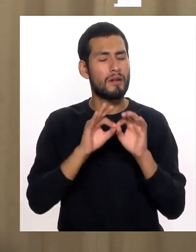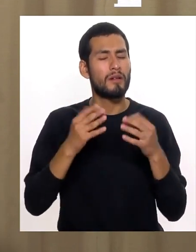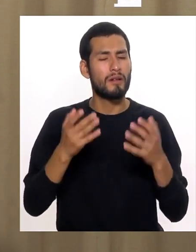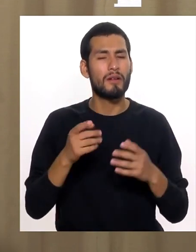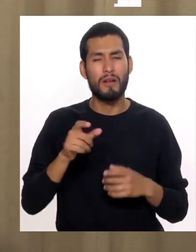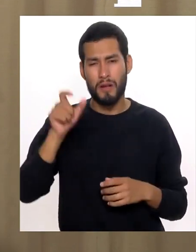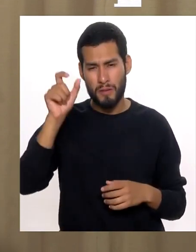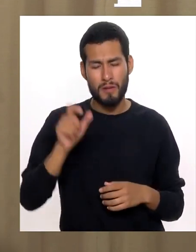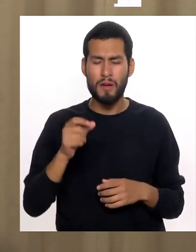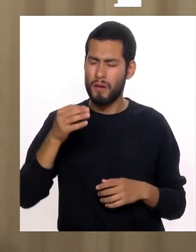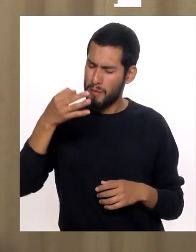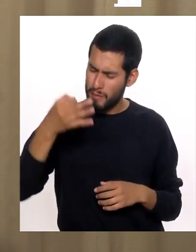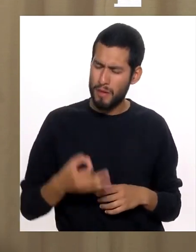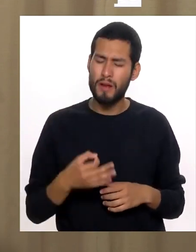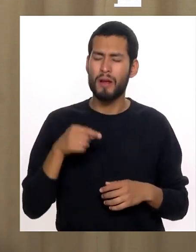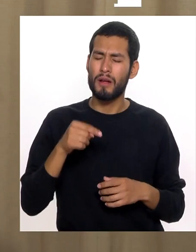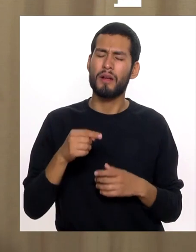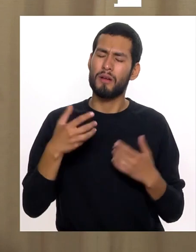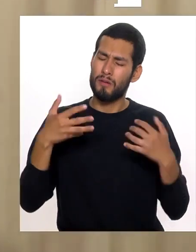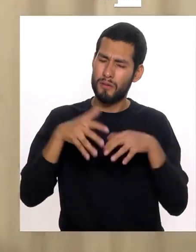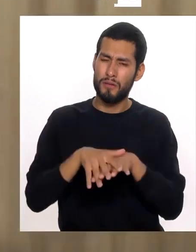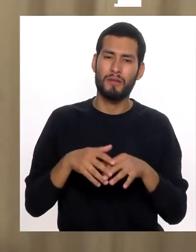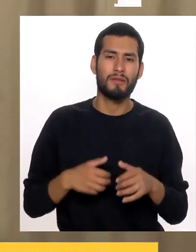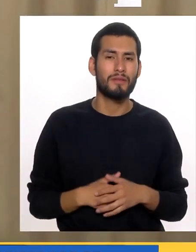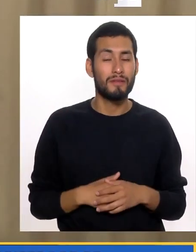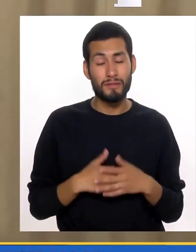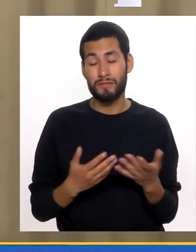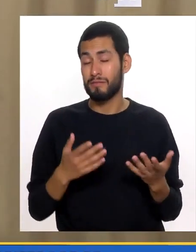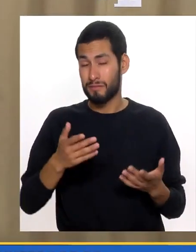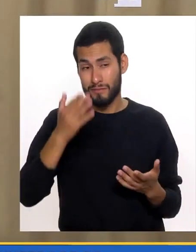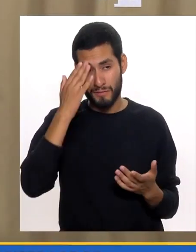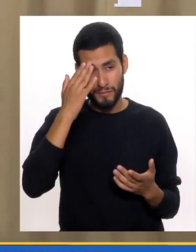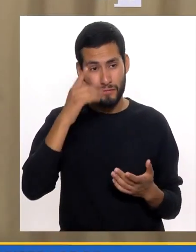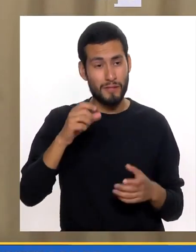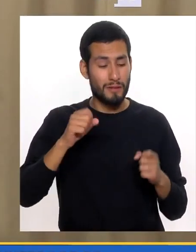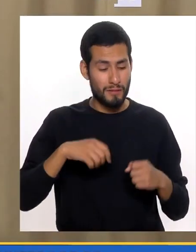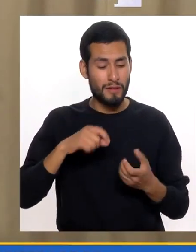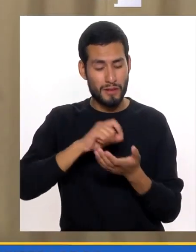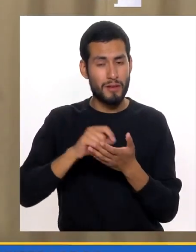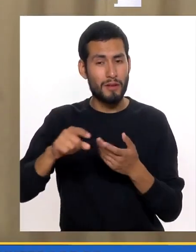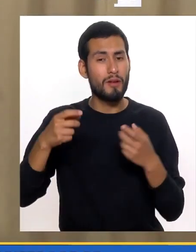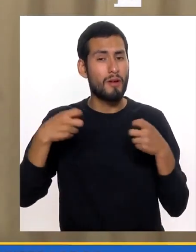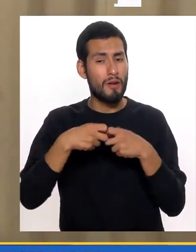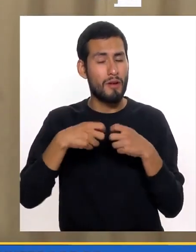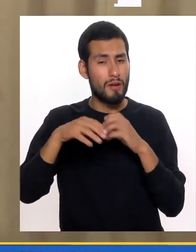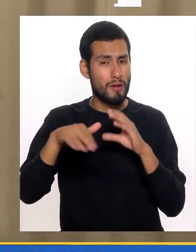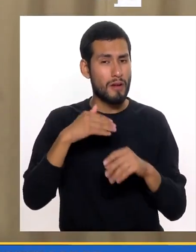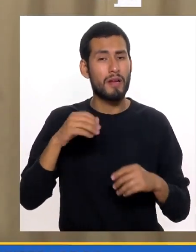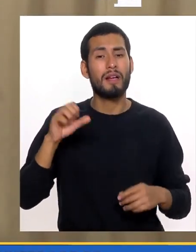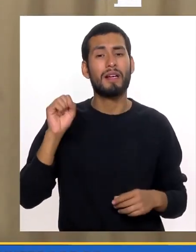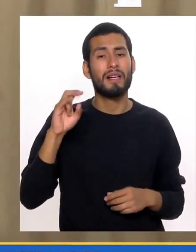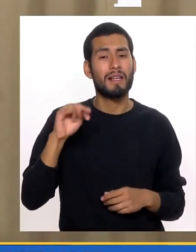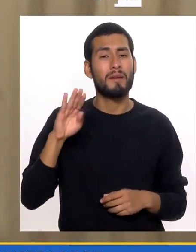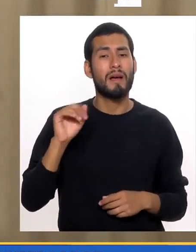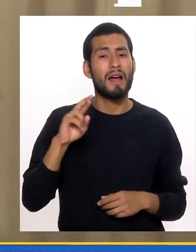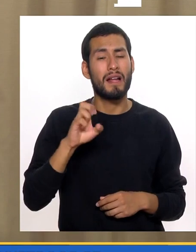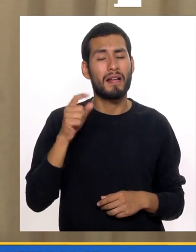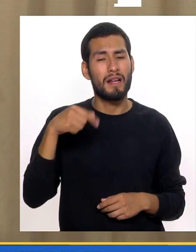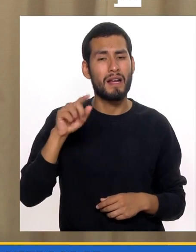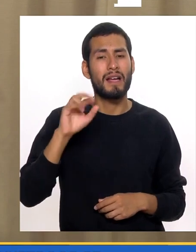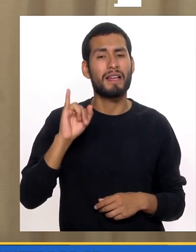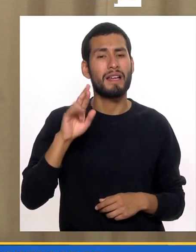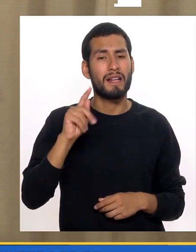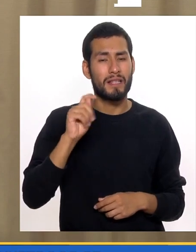De una Verdadera Inclusión Ya saben Amigos Pueden escribir A nuestro correo Electrónico Sinbarreras